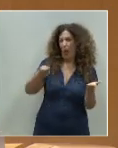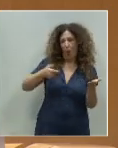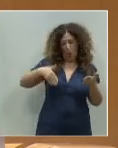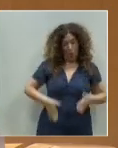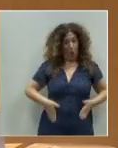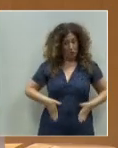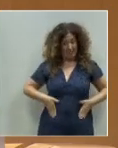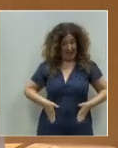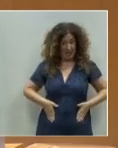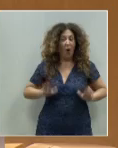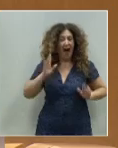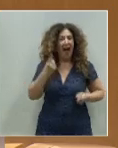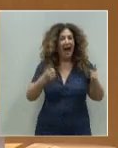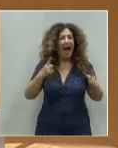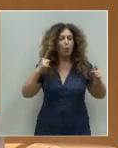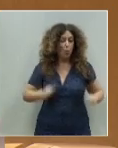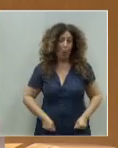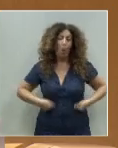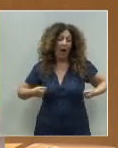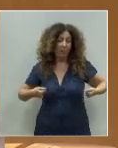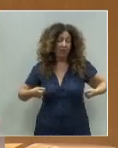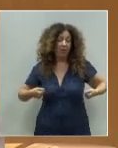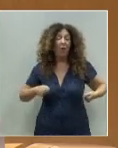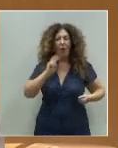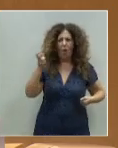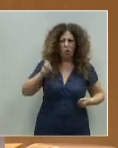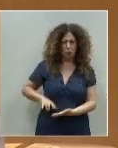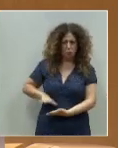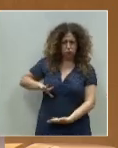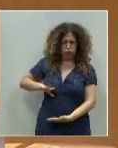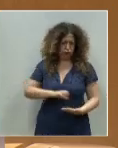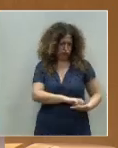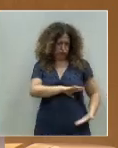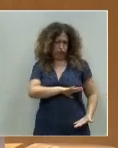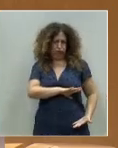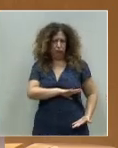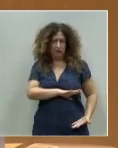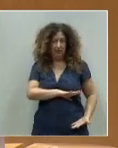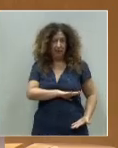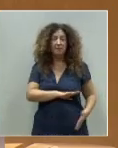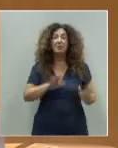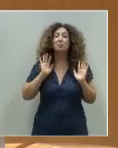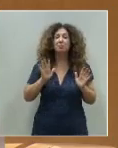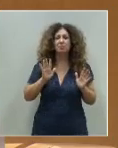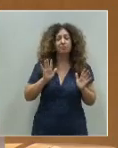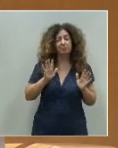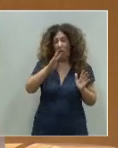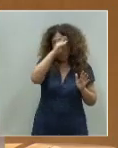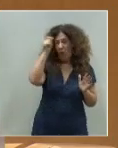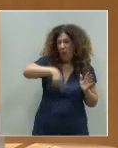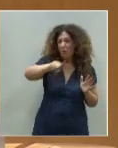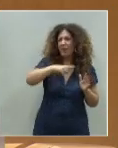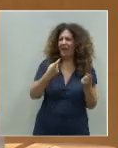bolsillos muy vacíos y bolsillos rebosando, y obviando que necesitamos servicios públicos, unidad